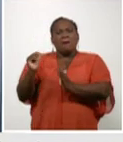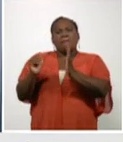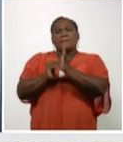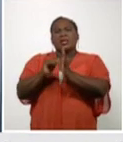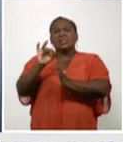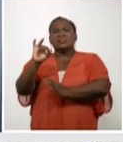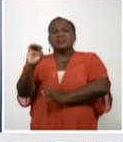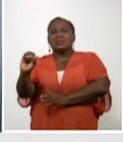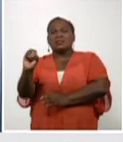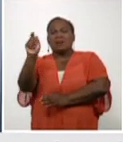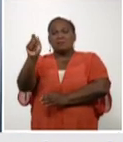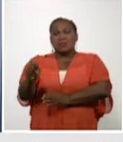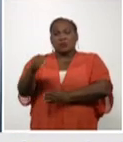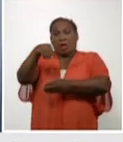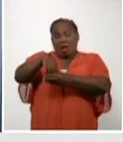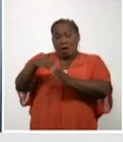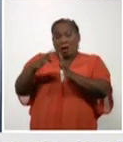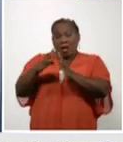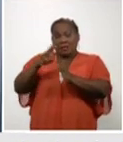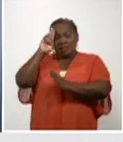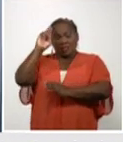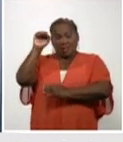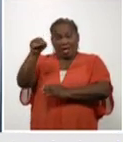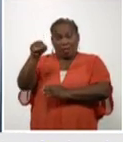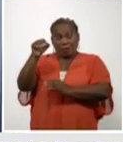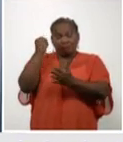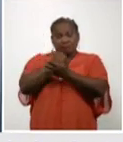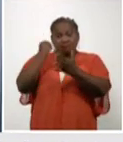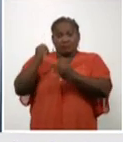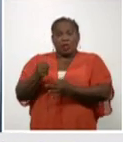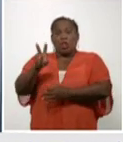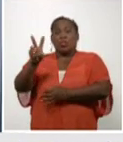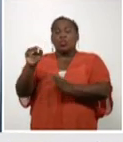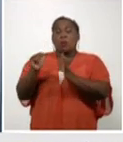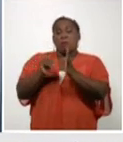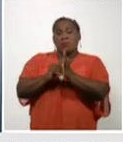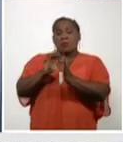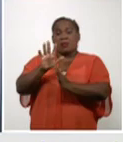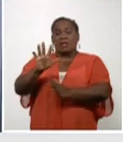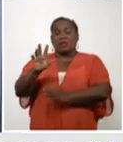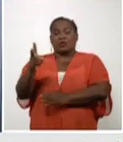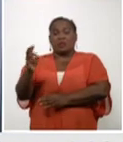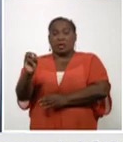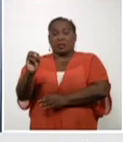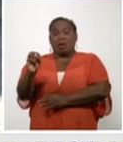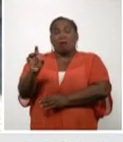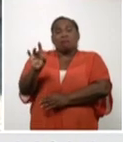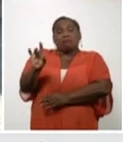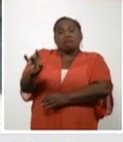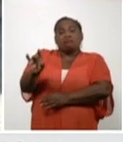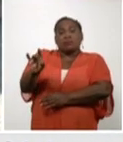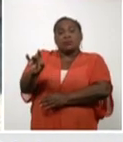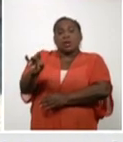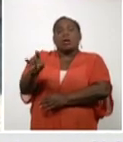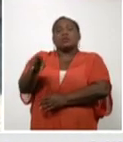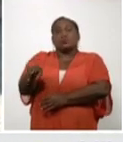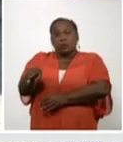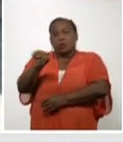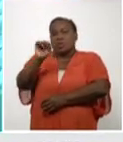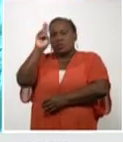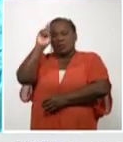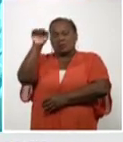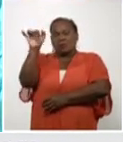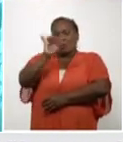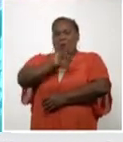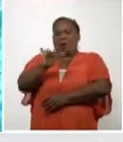domiciliarios de contactos de casos confirmados y 2.530 personas sospechosos de casos positivos a la COVID-19.